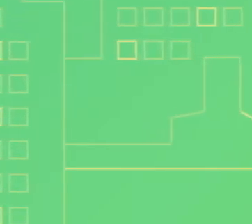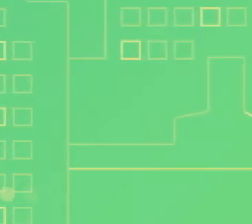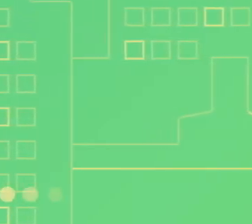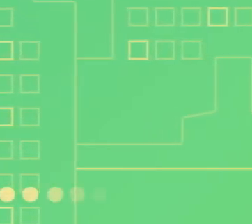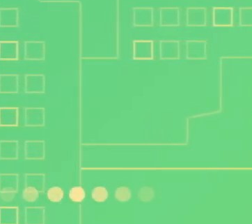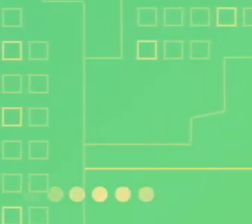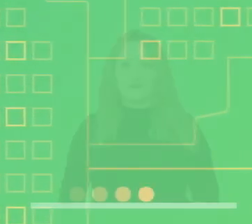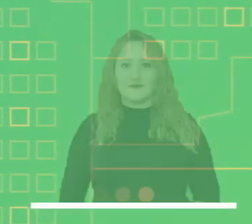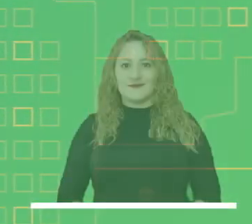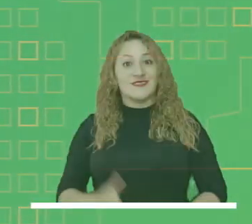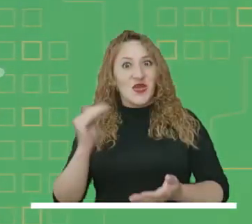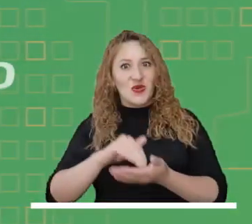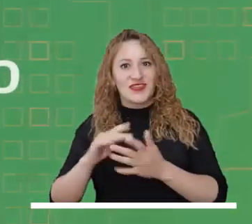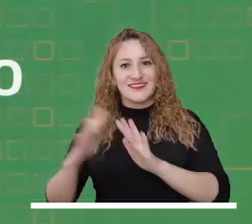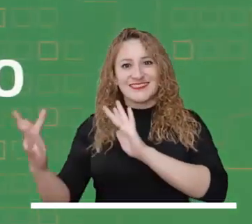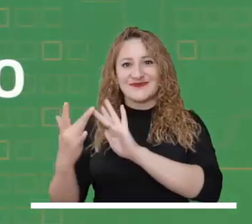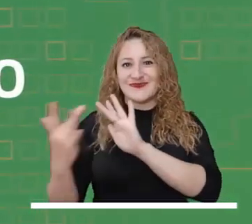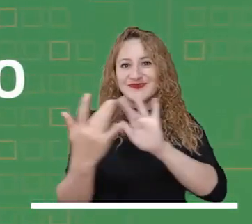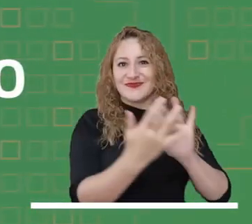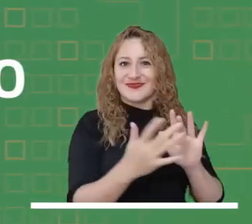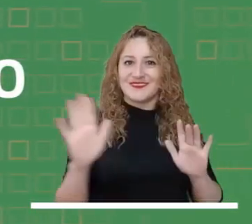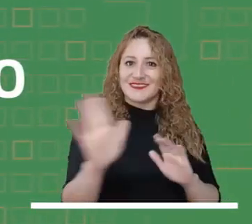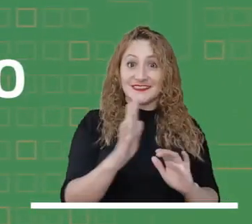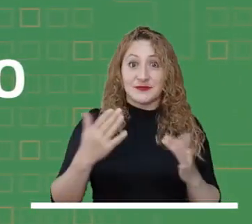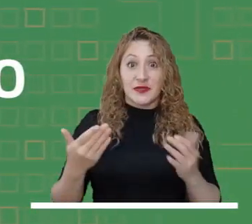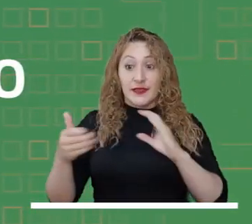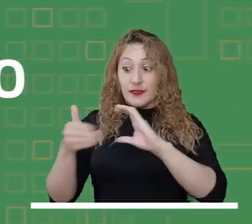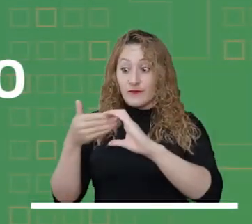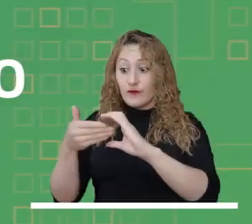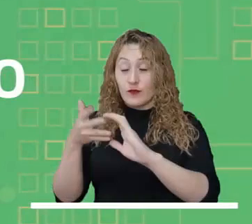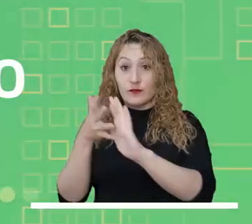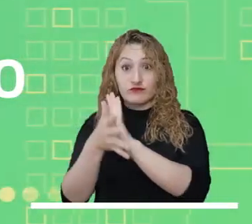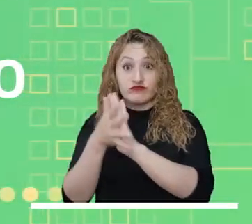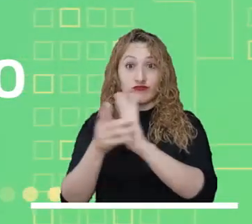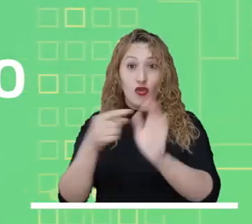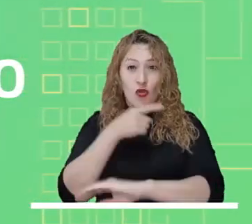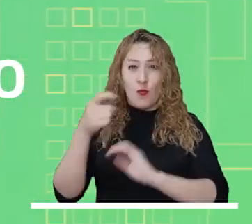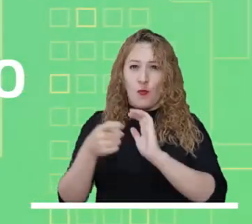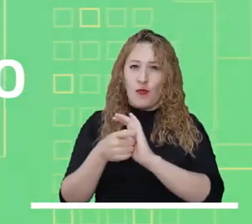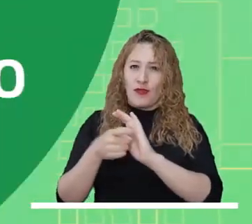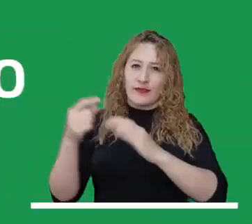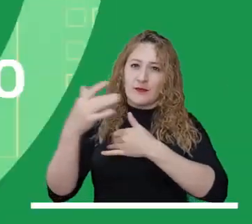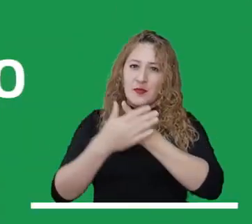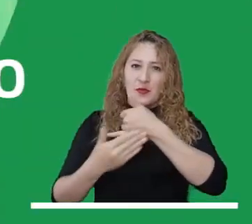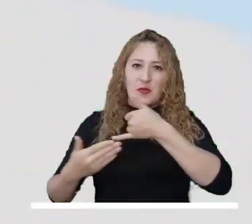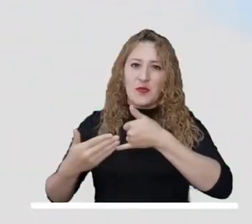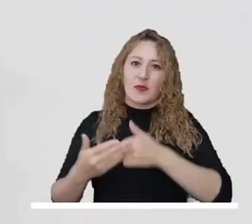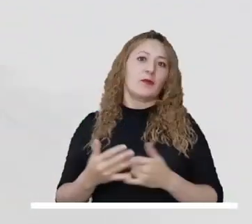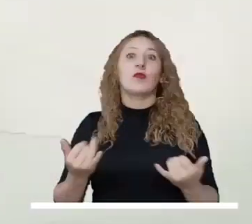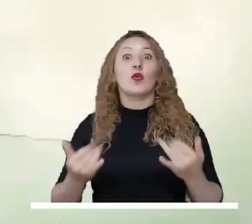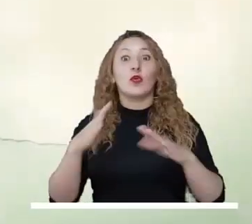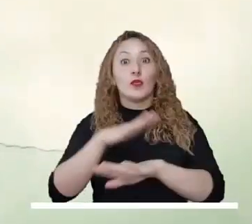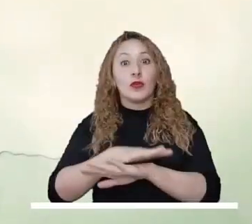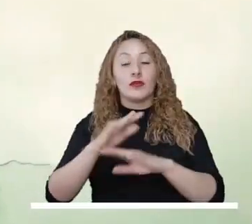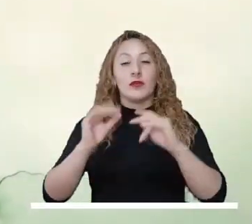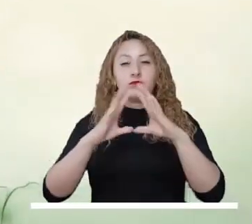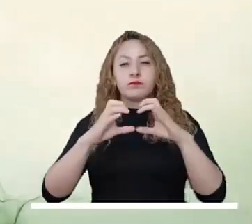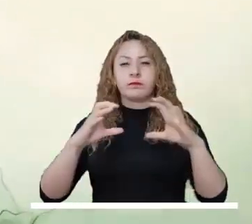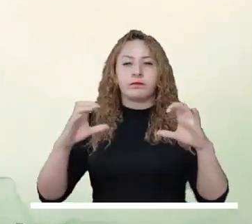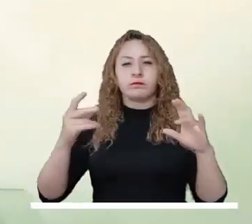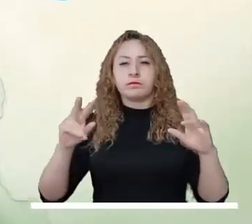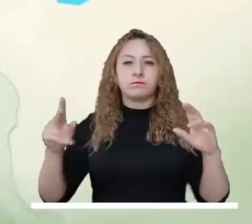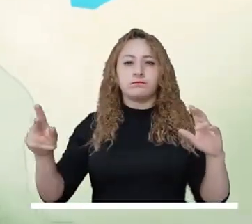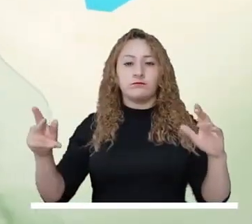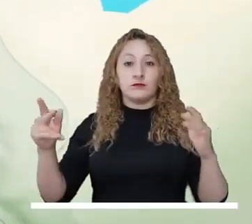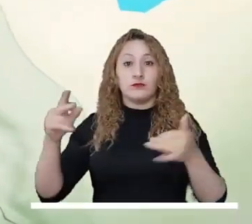Nos conectamos una vez más con ustedes para entregarles la información más reciente del pronóstico del tiempo en las diferentes regiones del país. Una tarde